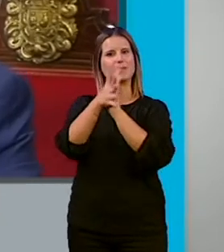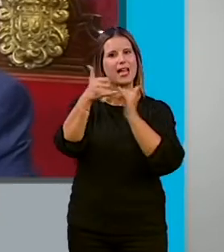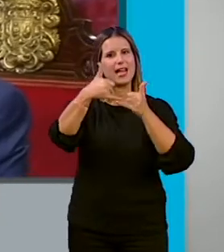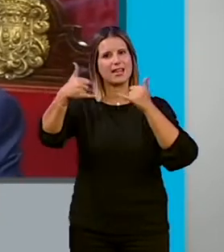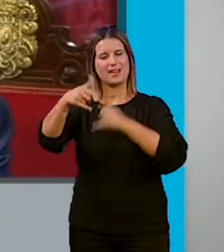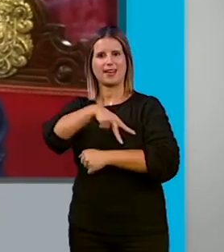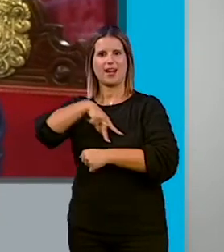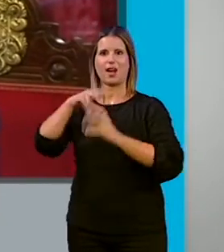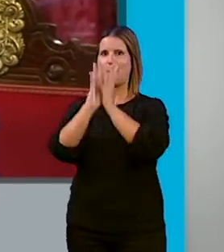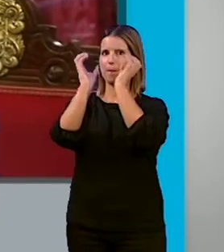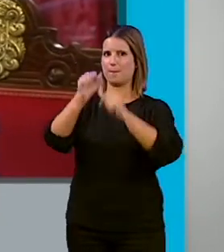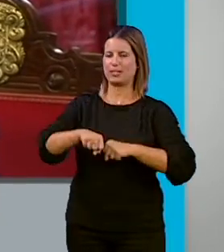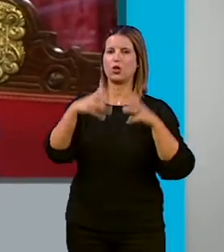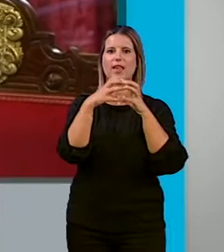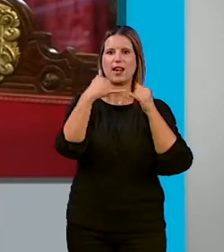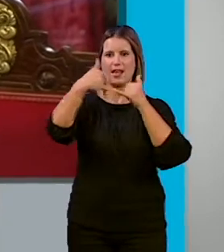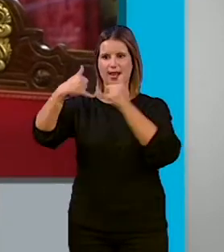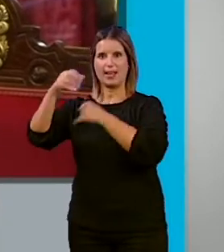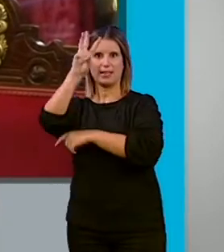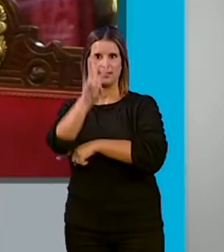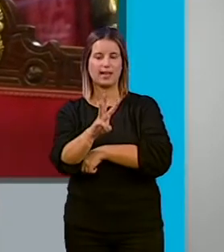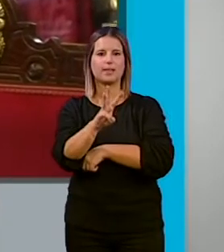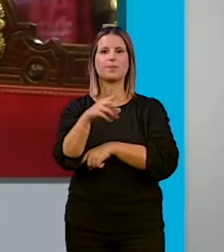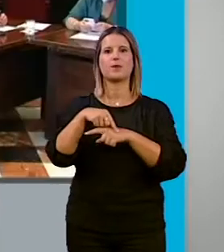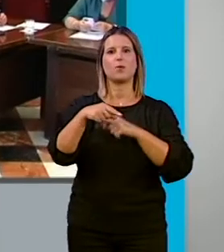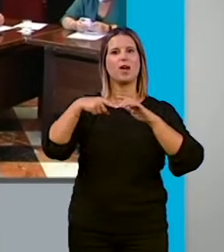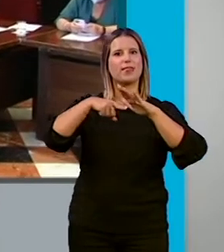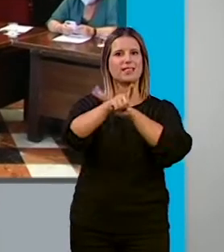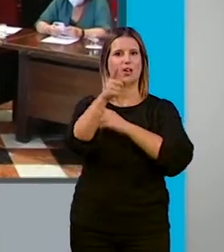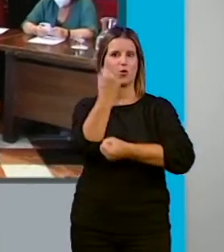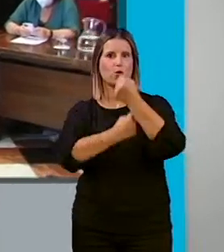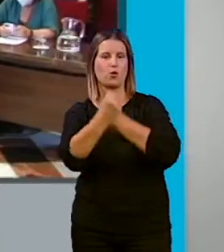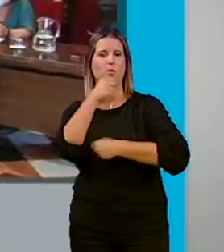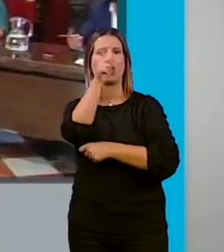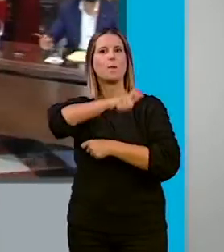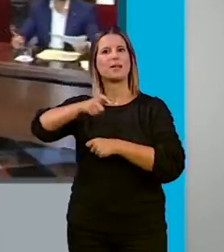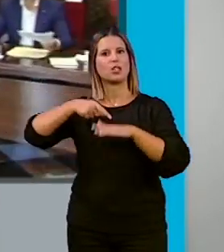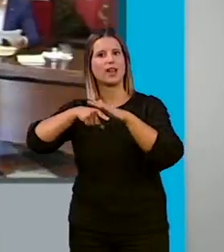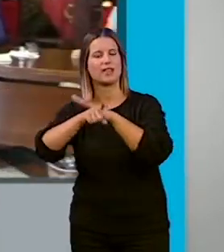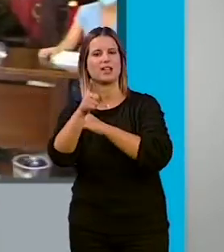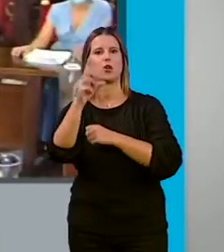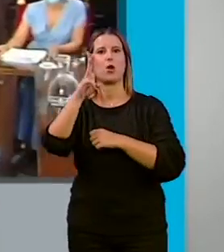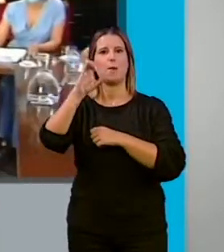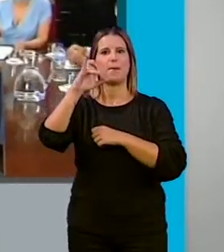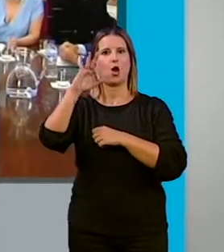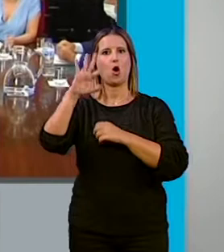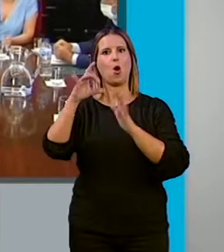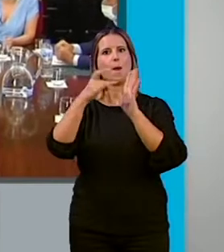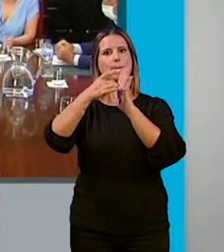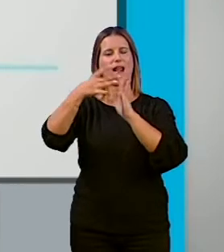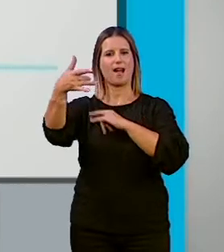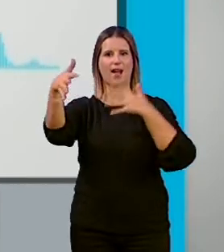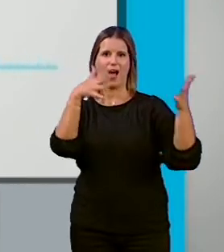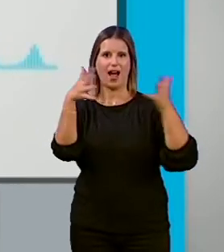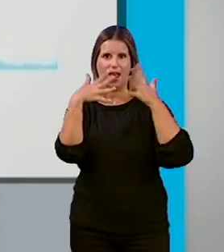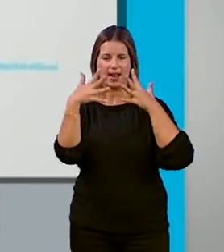Granada vinculado a tres ejes, desarrollo económico, derechos de las personas y PGOU y plan de calidad del aire. Acabamos de finalizar